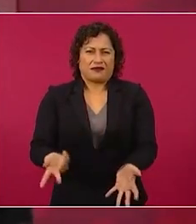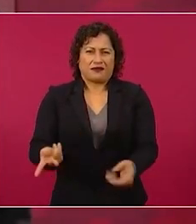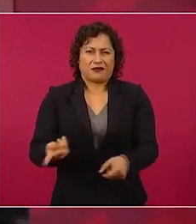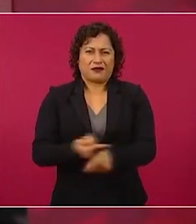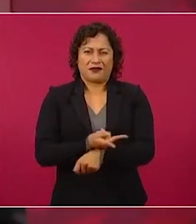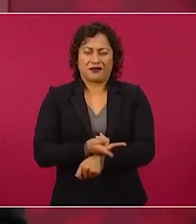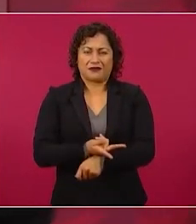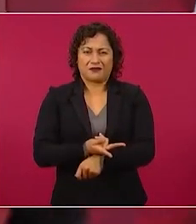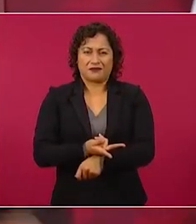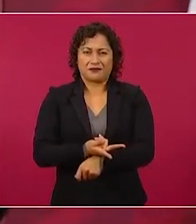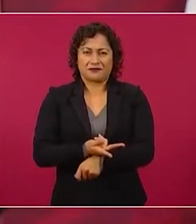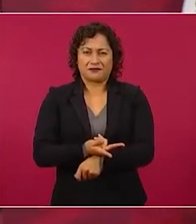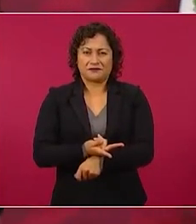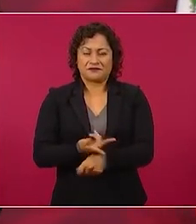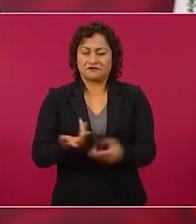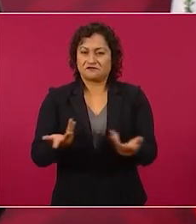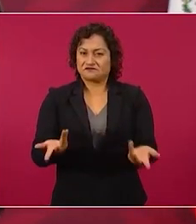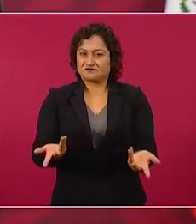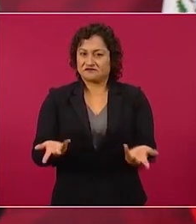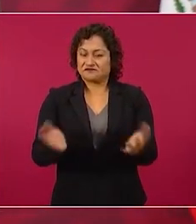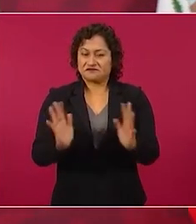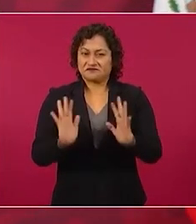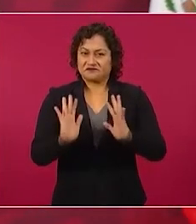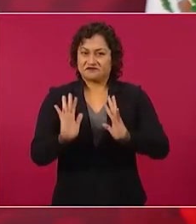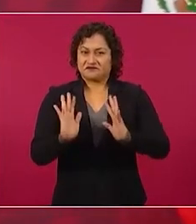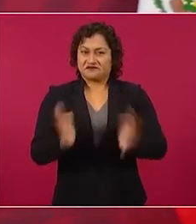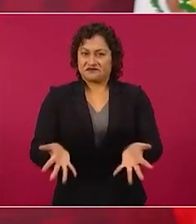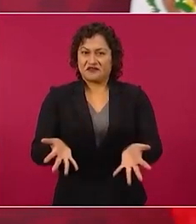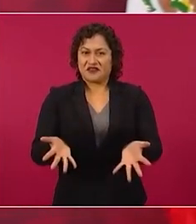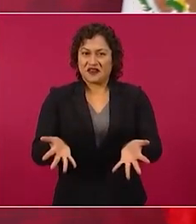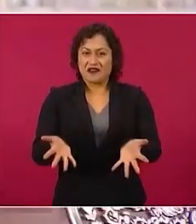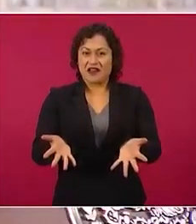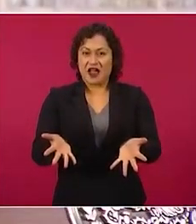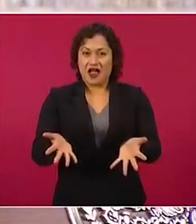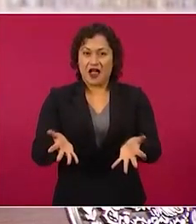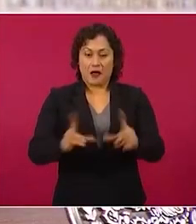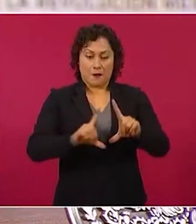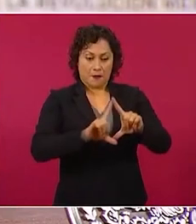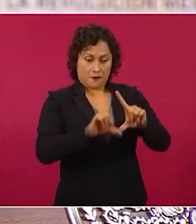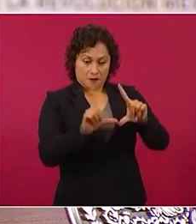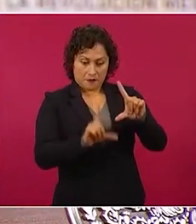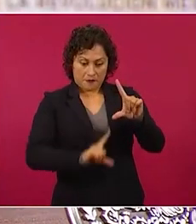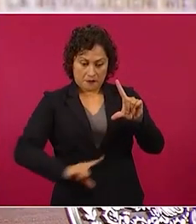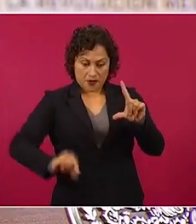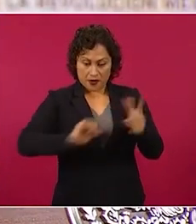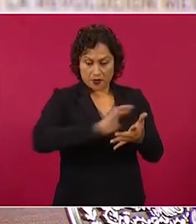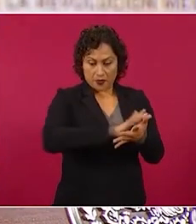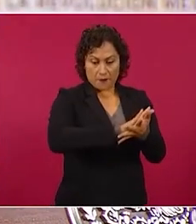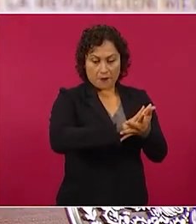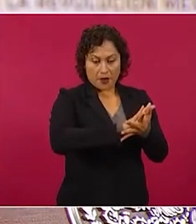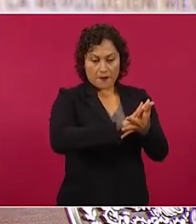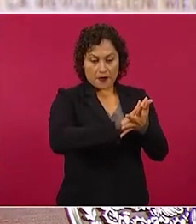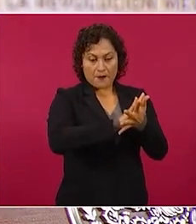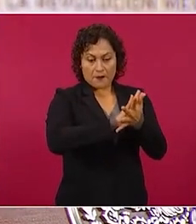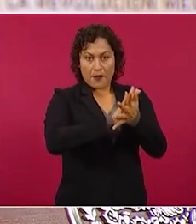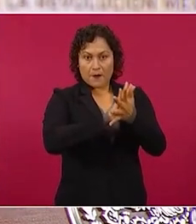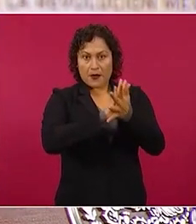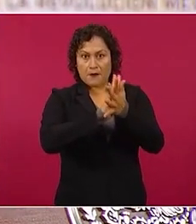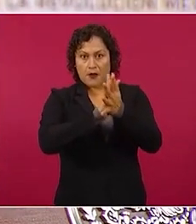Ya la neutralidad en un proceso de transformación no aplica.